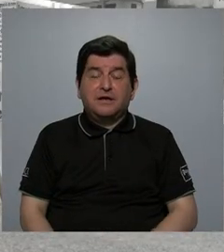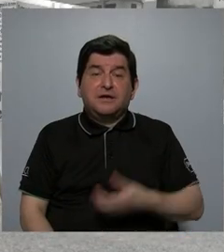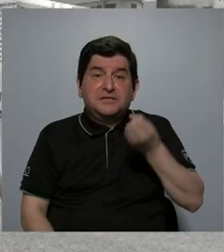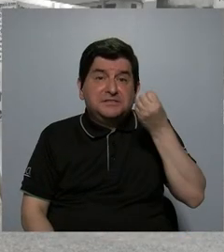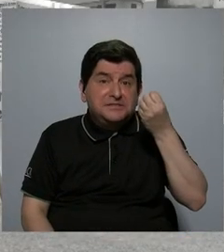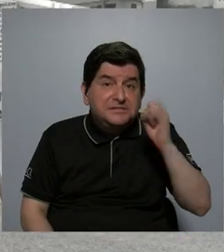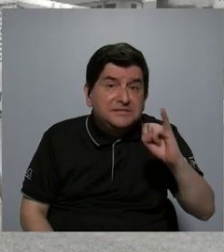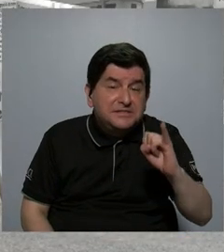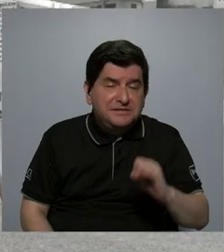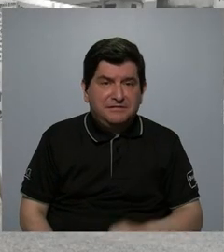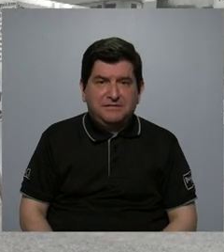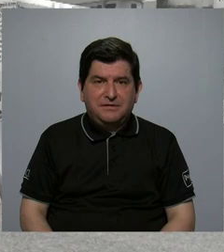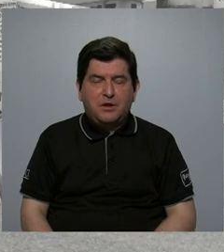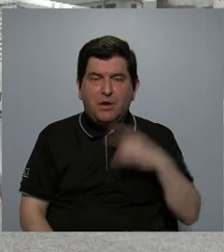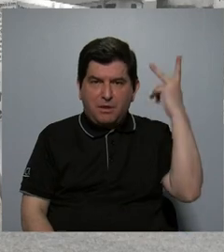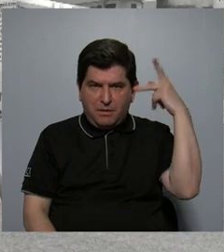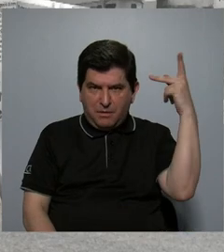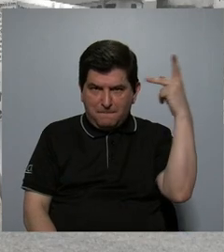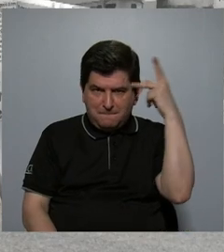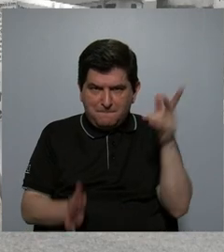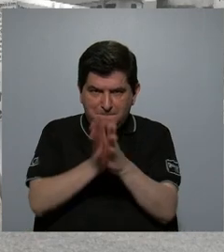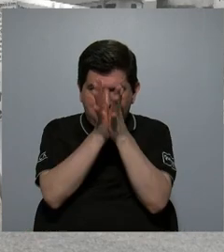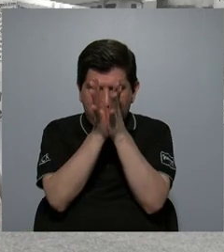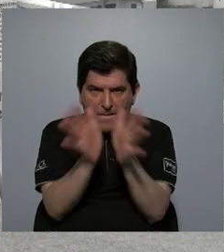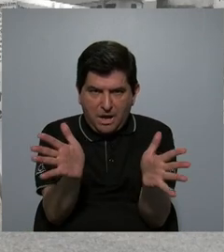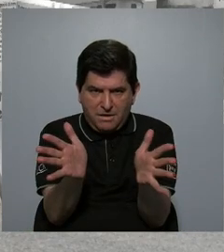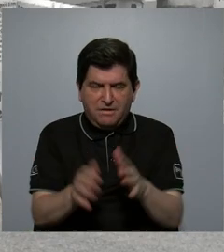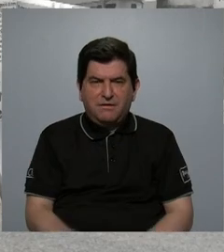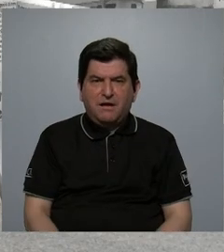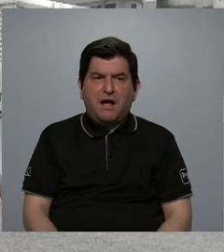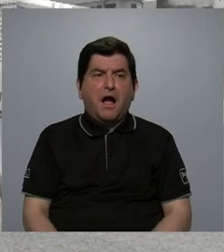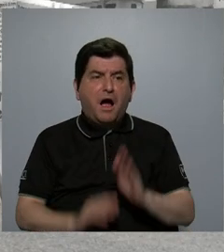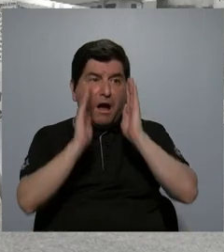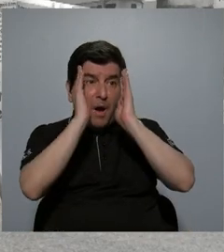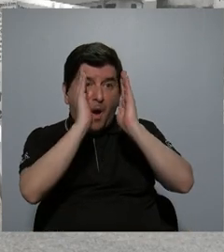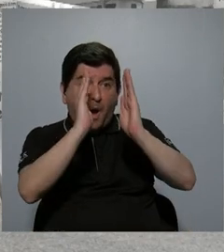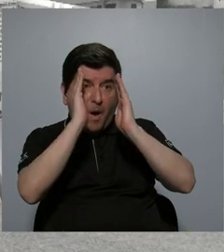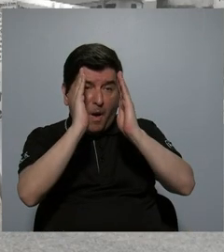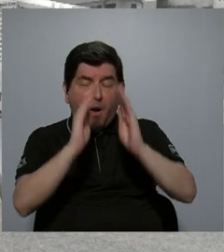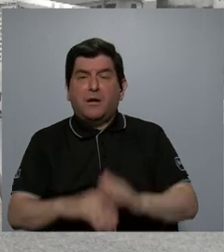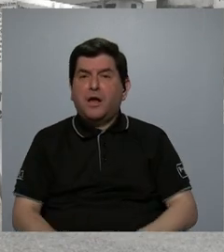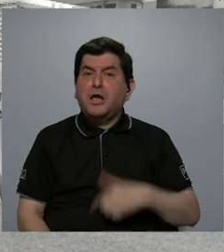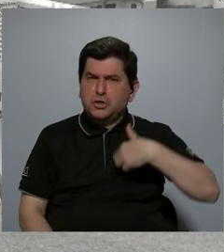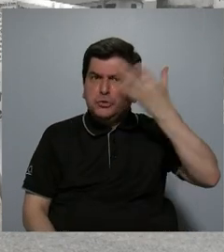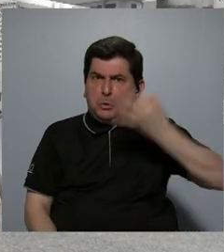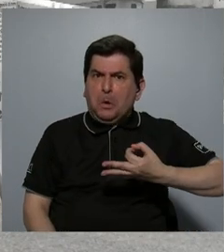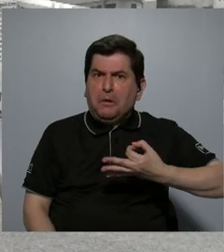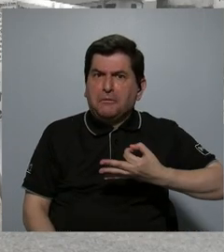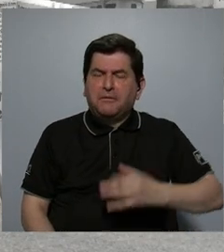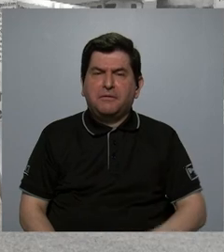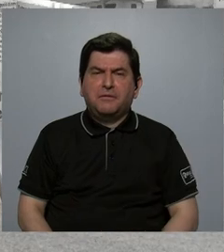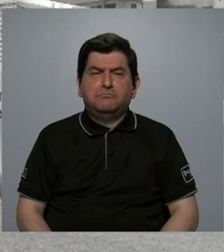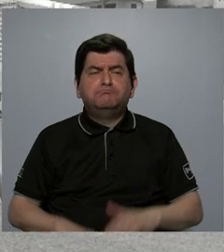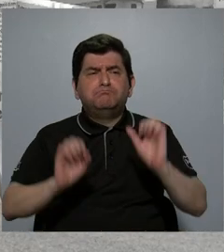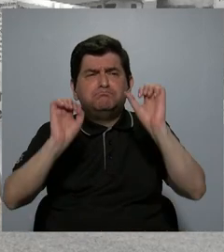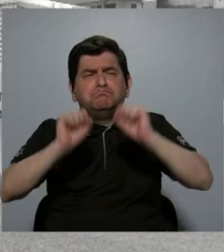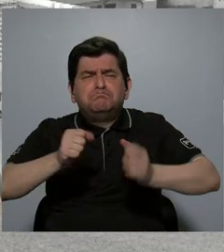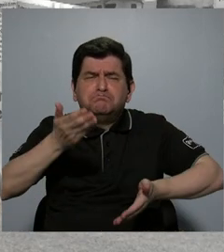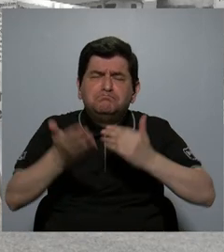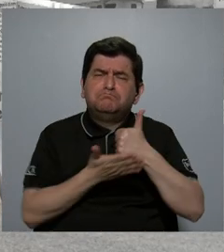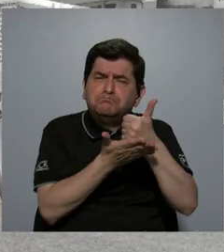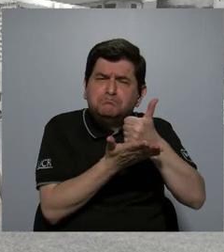de alguna manera, las políticas públicas nos oigan un poco y nos hagan caso, creo que podremos